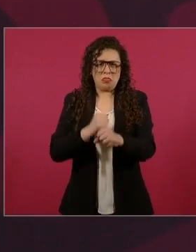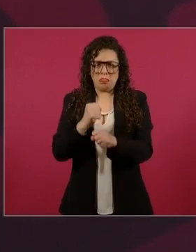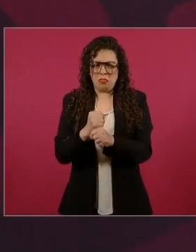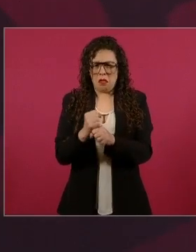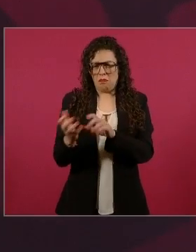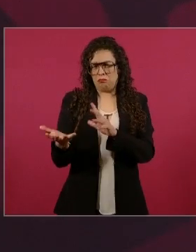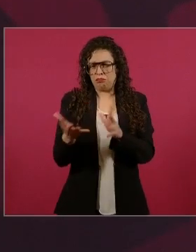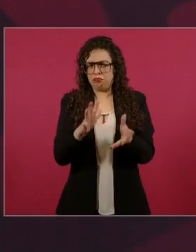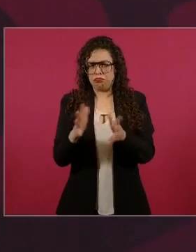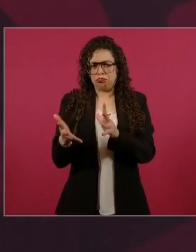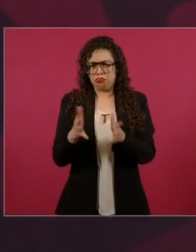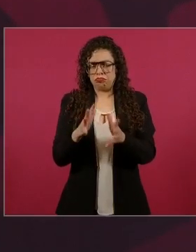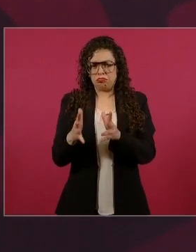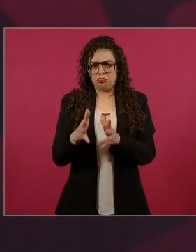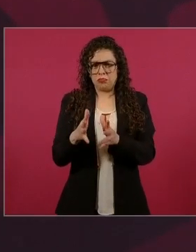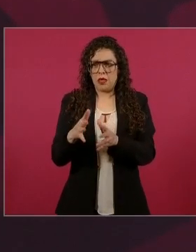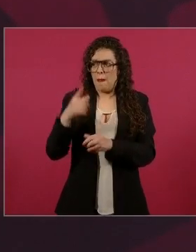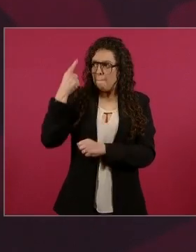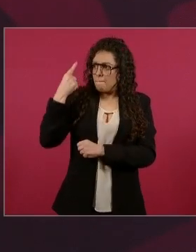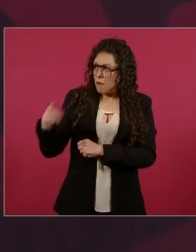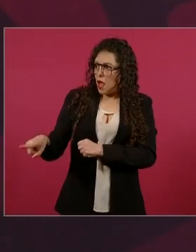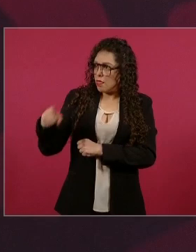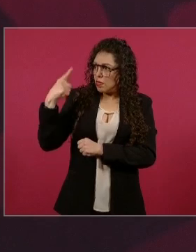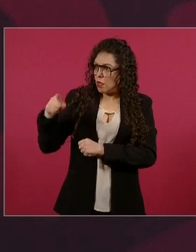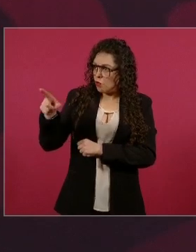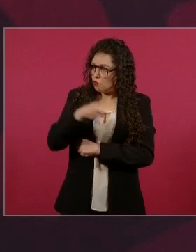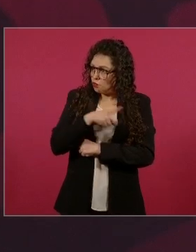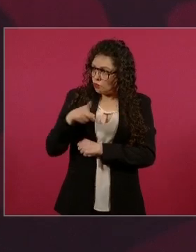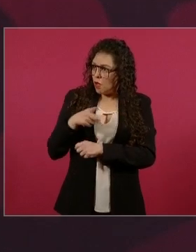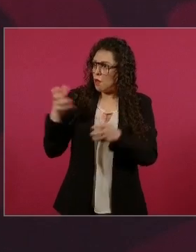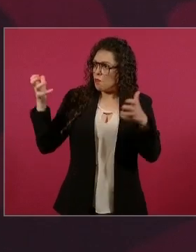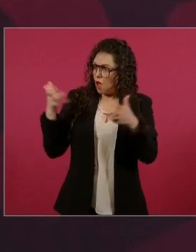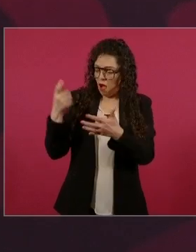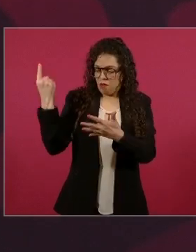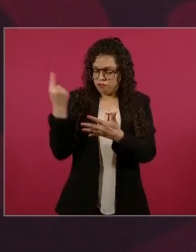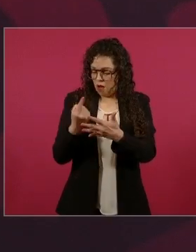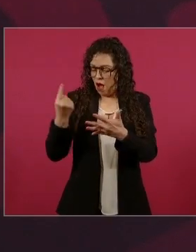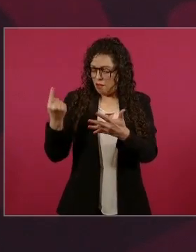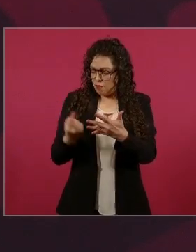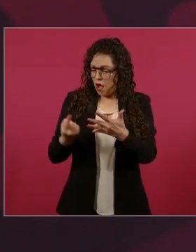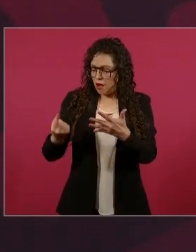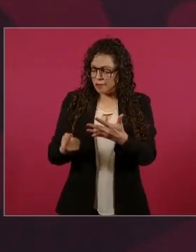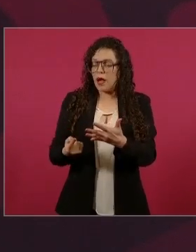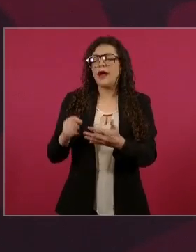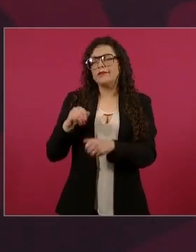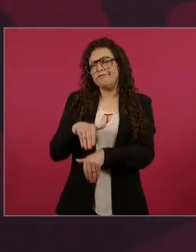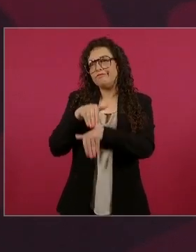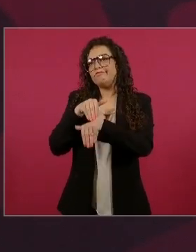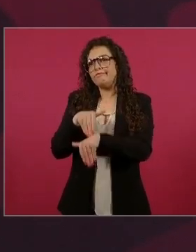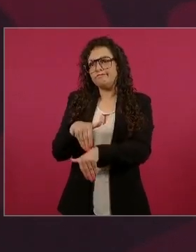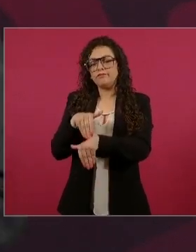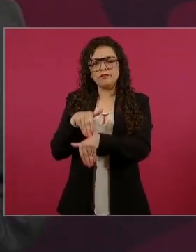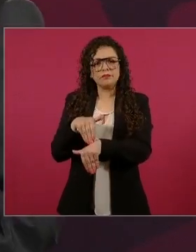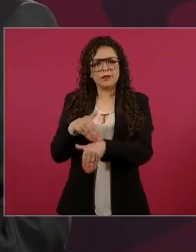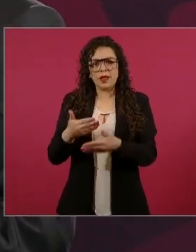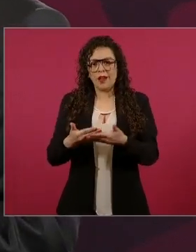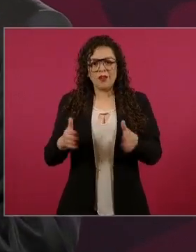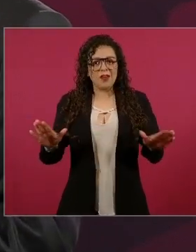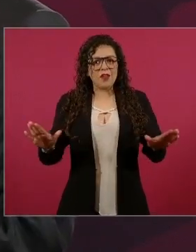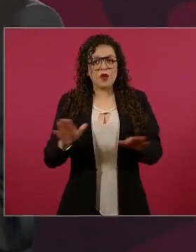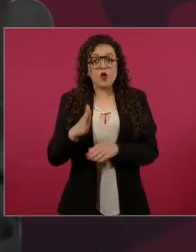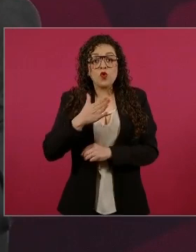el plan de desarrollo lo hicimos nosotros a partir de nuestras